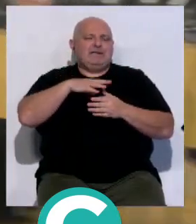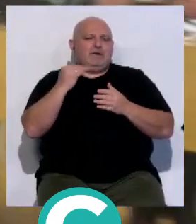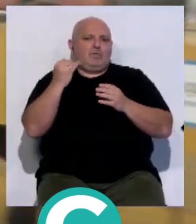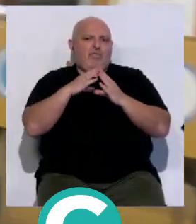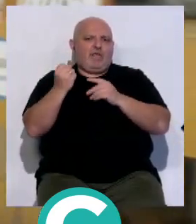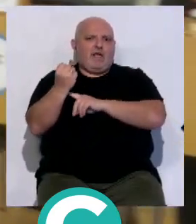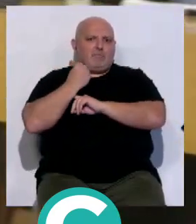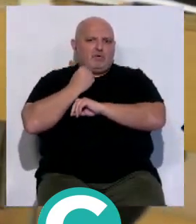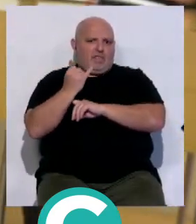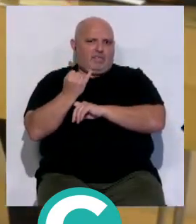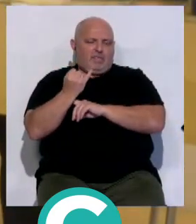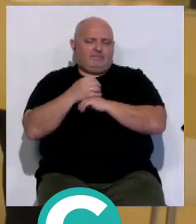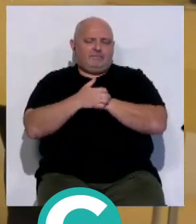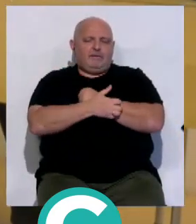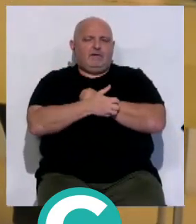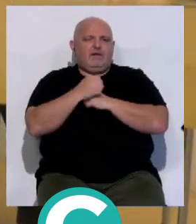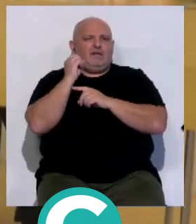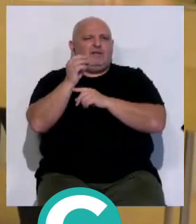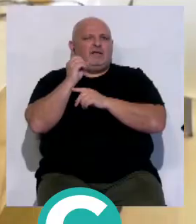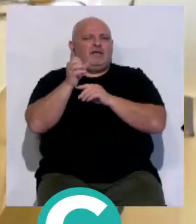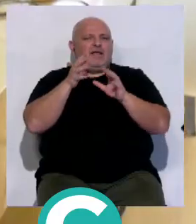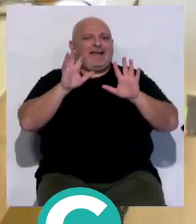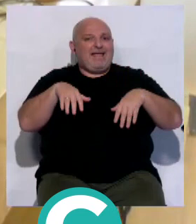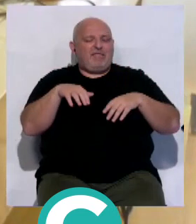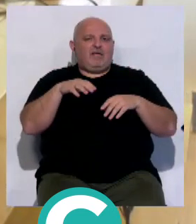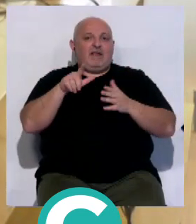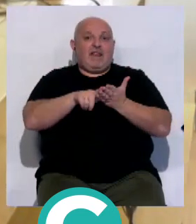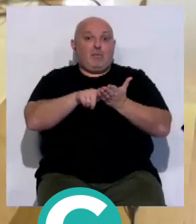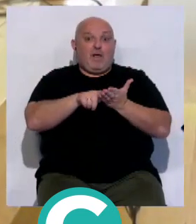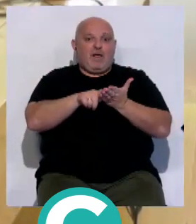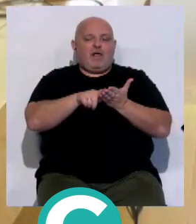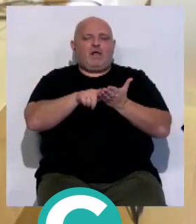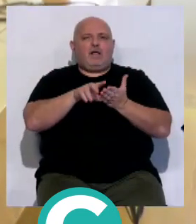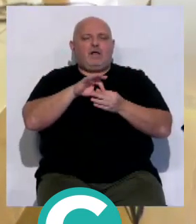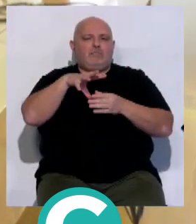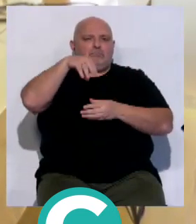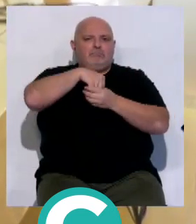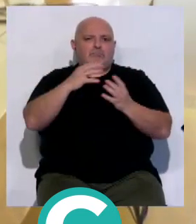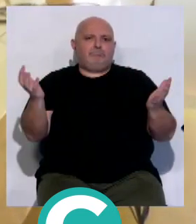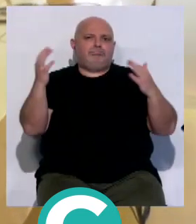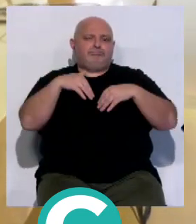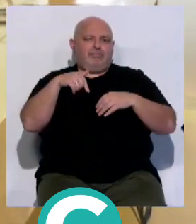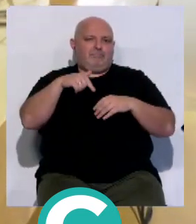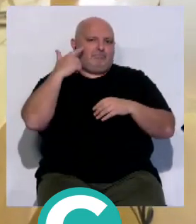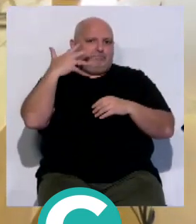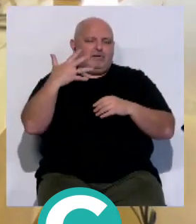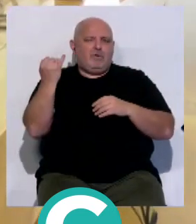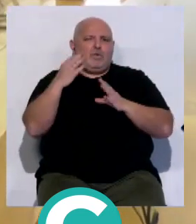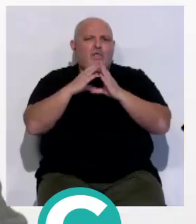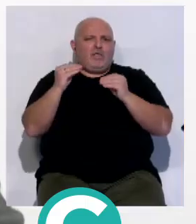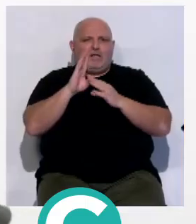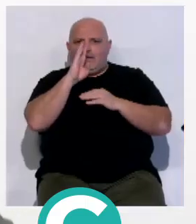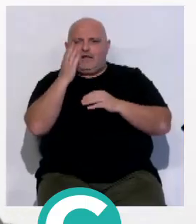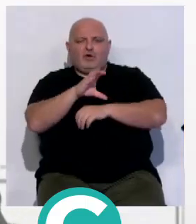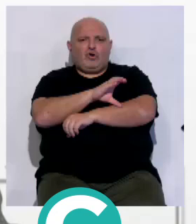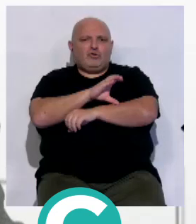Junta de Andalucía y es que estas charlas se situarán a Cádiz y a la lengua española en el epicentro del mundo. Y la Junta de Andalucía, a través